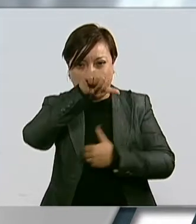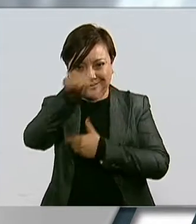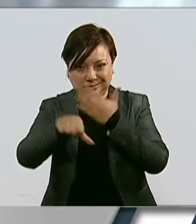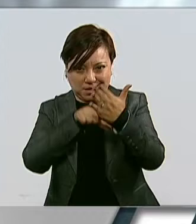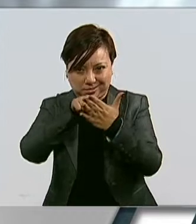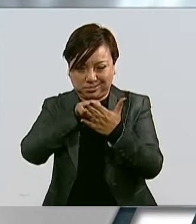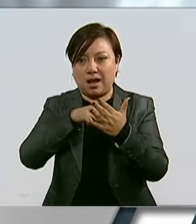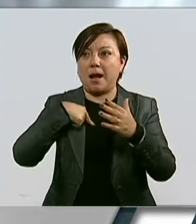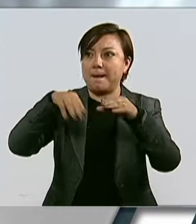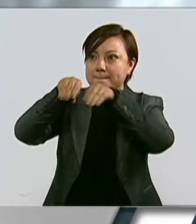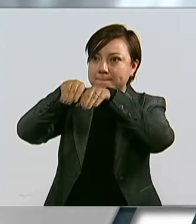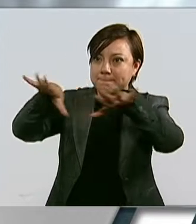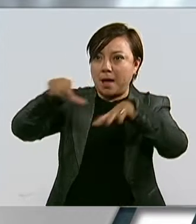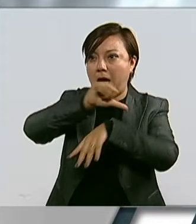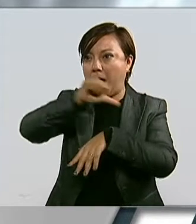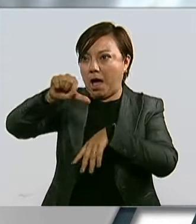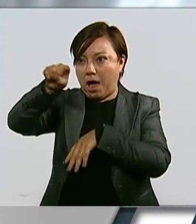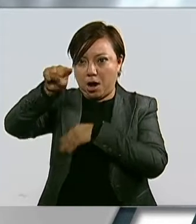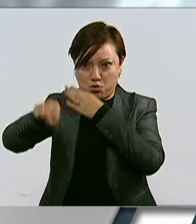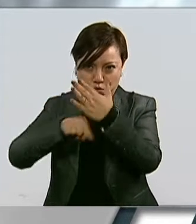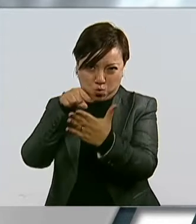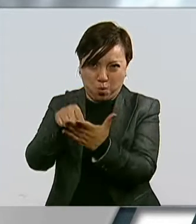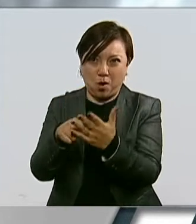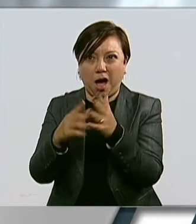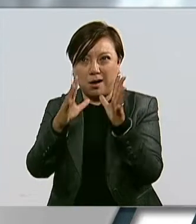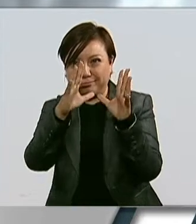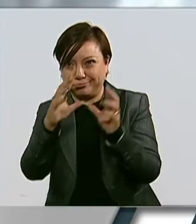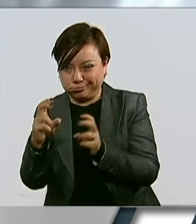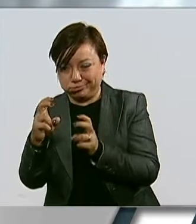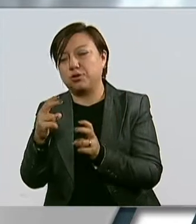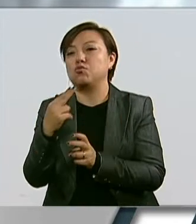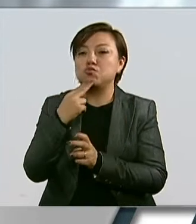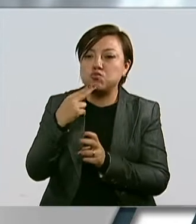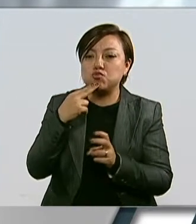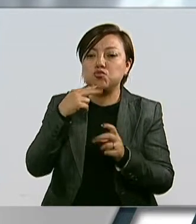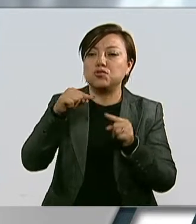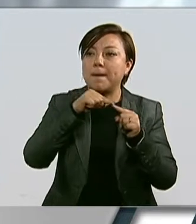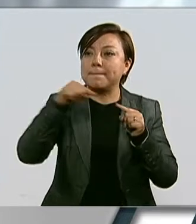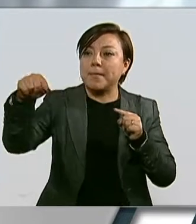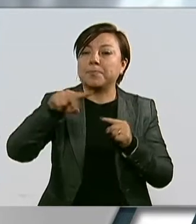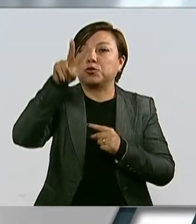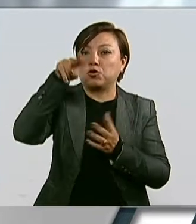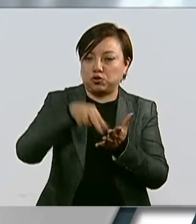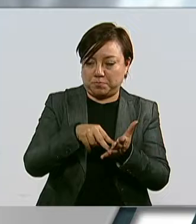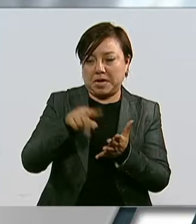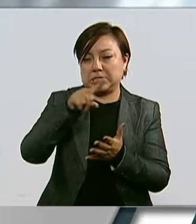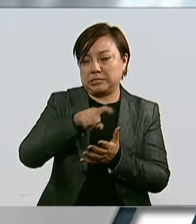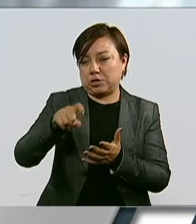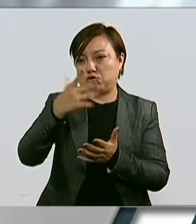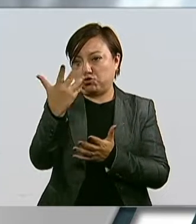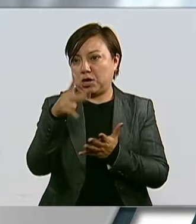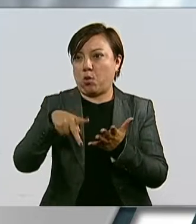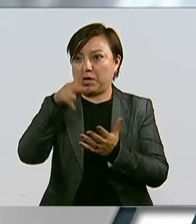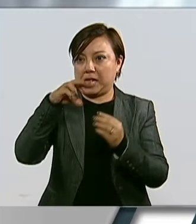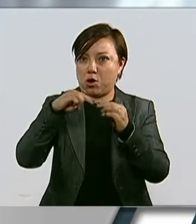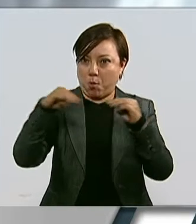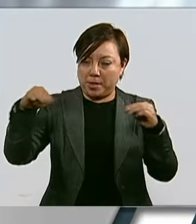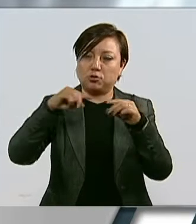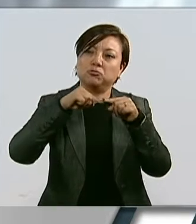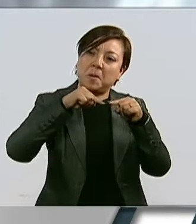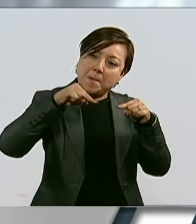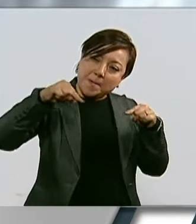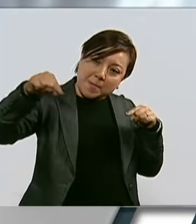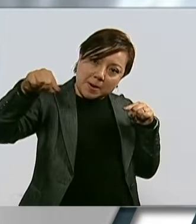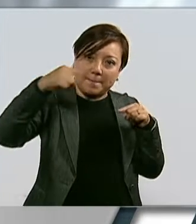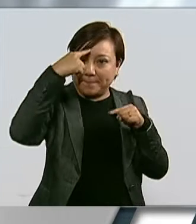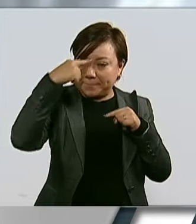hasta los centros de consumo, incorporando 2.405 kilómetros de líneas de transmisión pertenecientes al mercado eléctrico